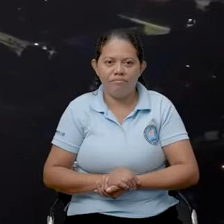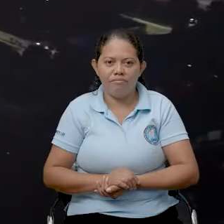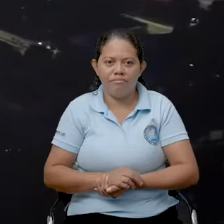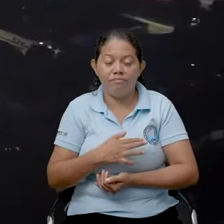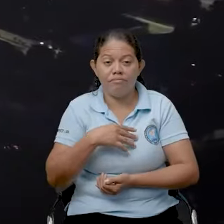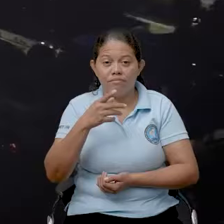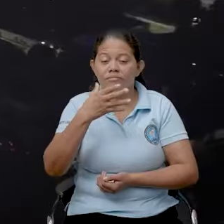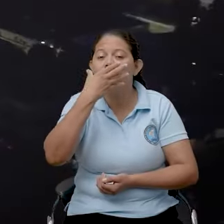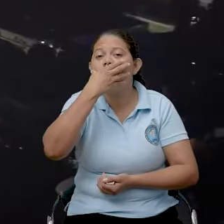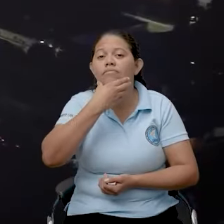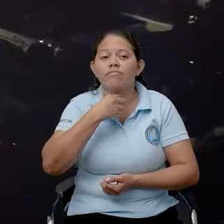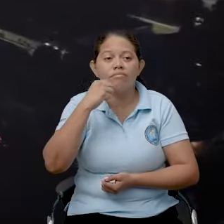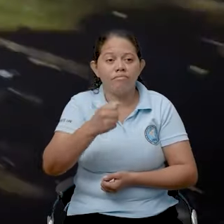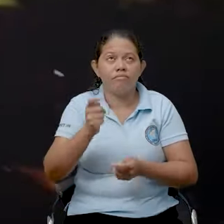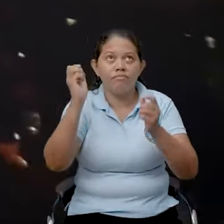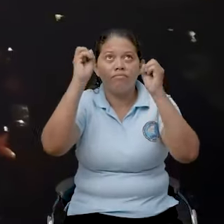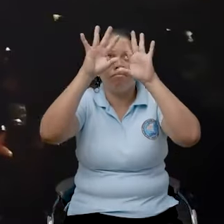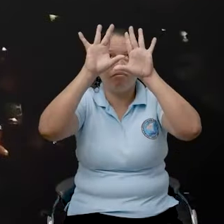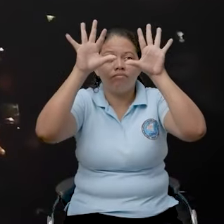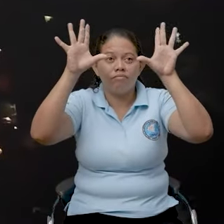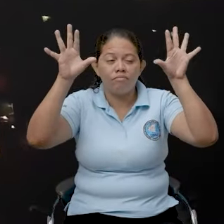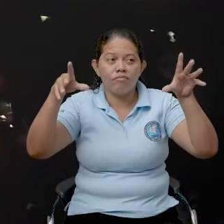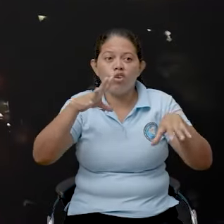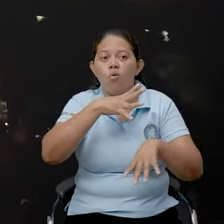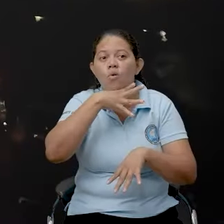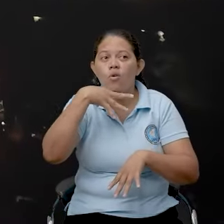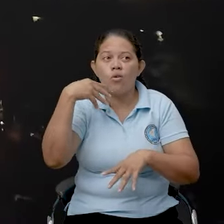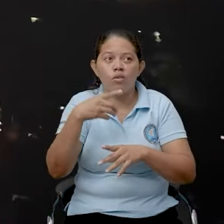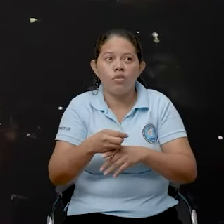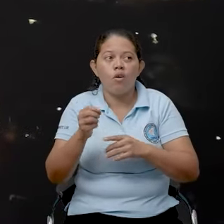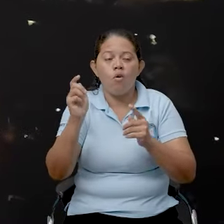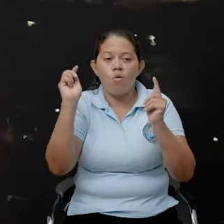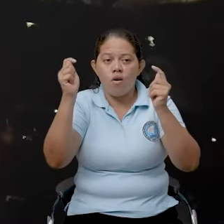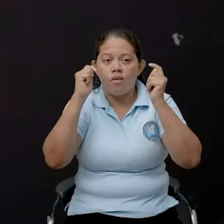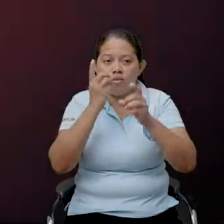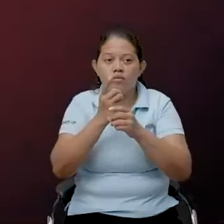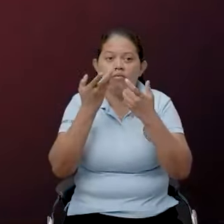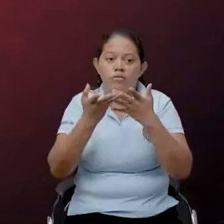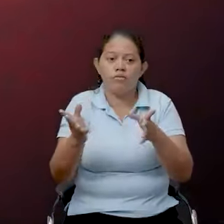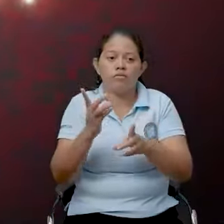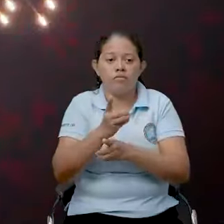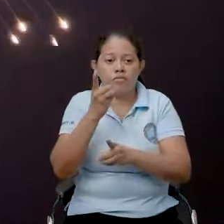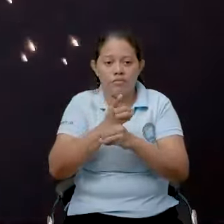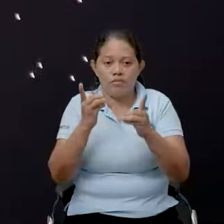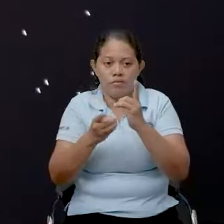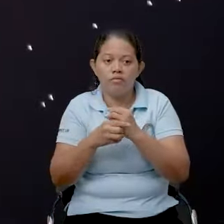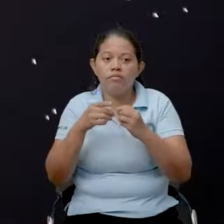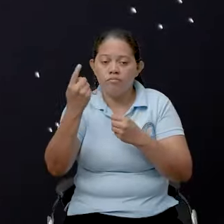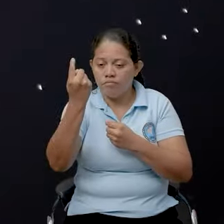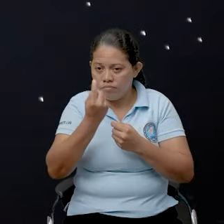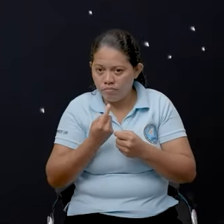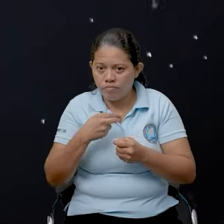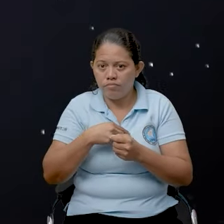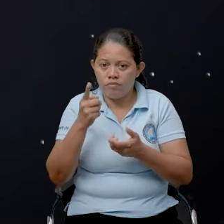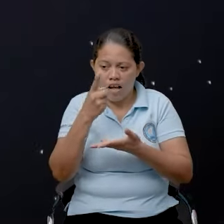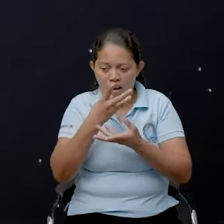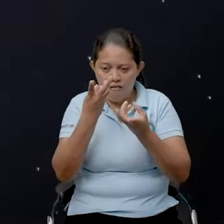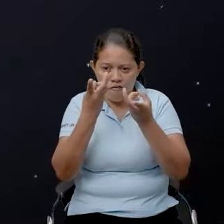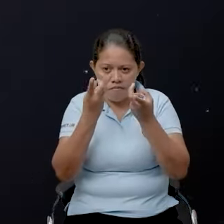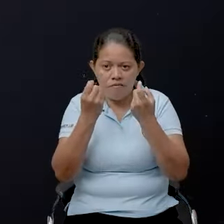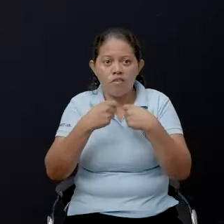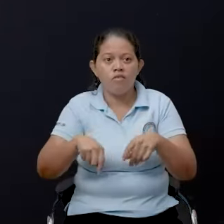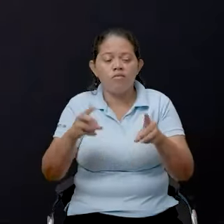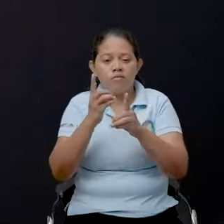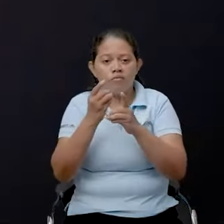Cada diciembre se ilumina con luces y colores. Los fuegos artificiales también se hacen presentes en estas fechas